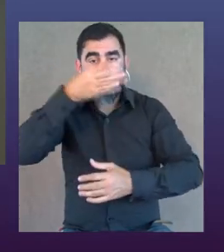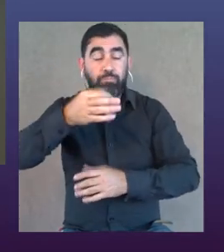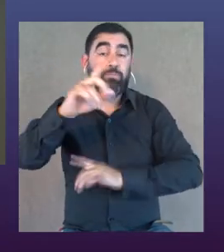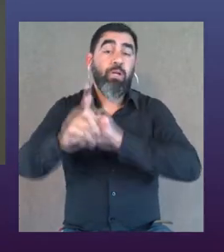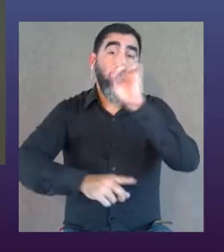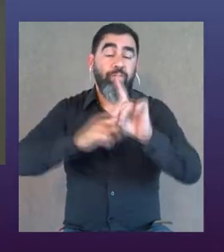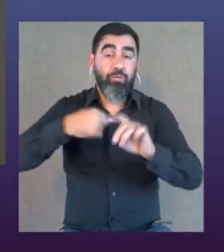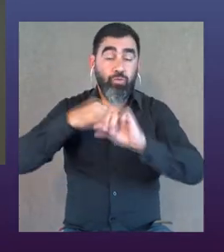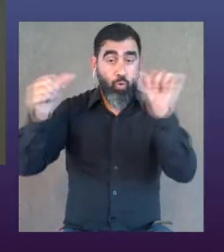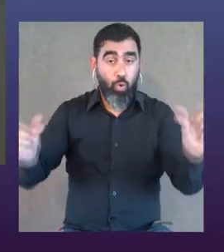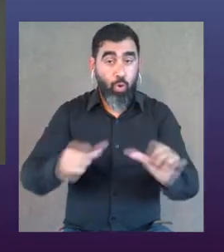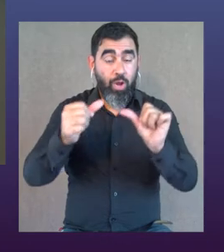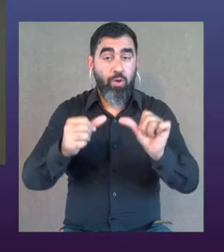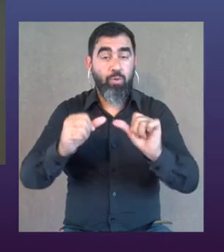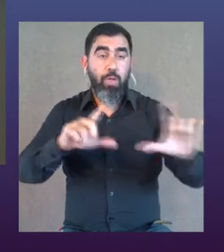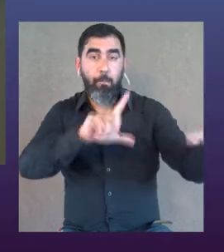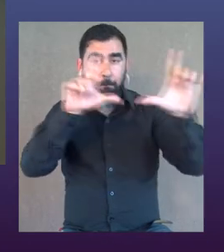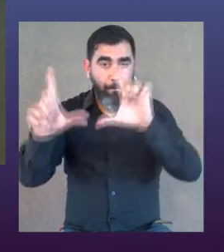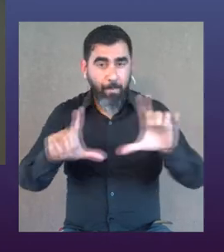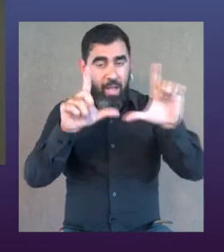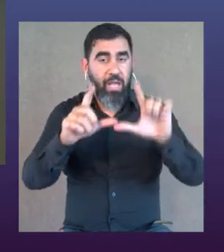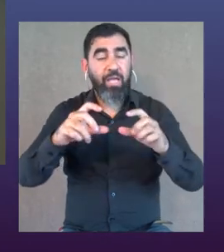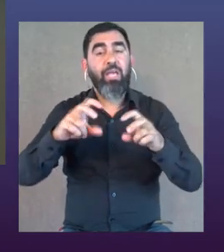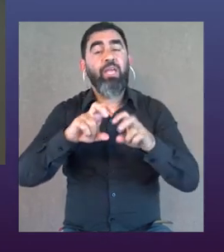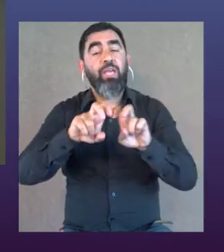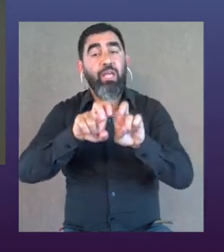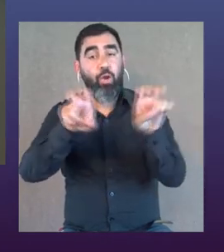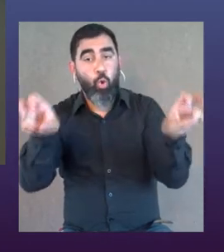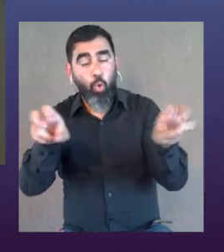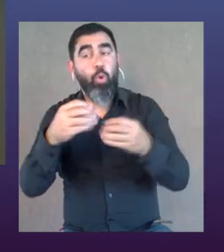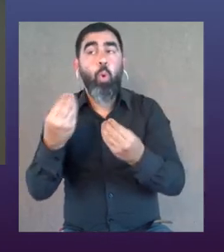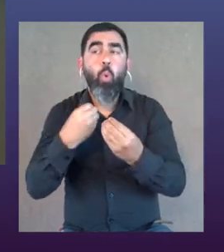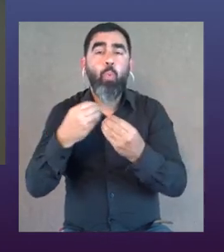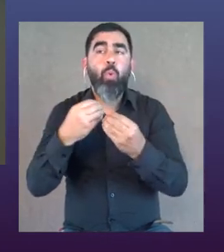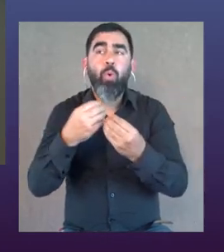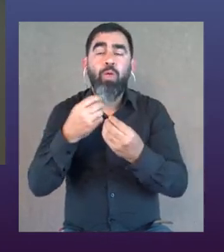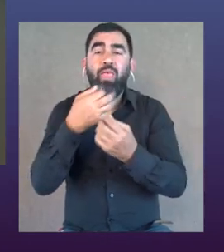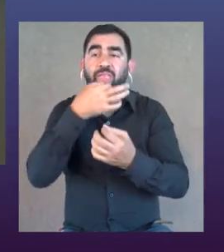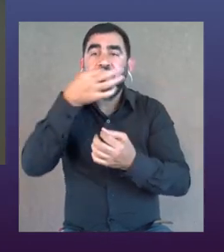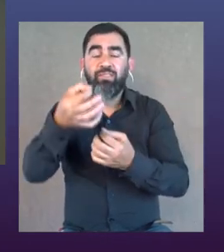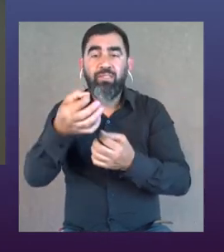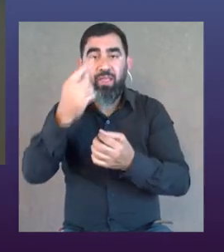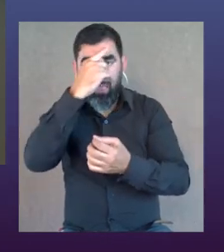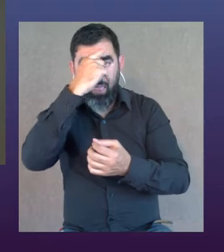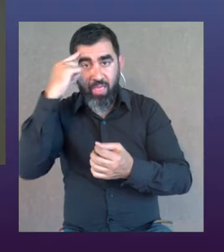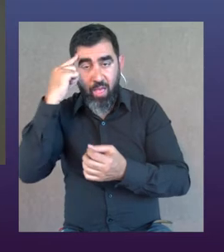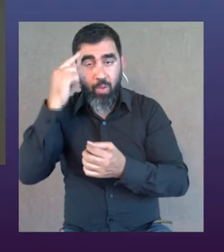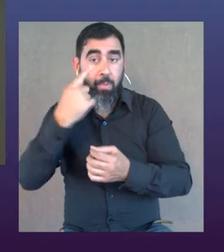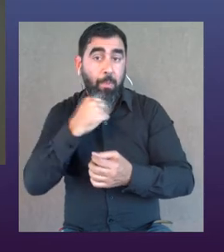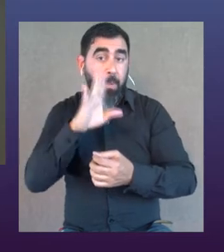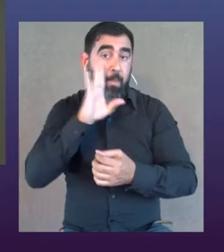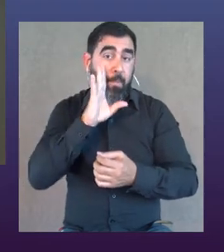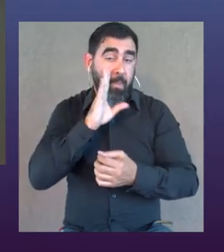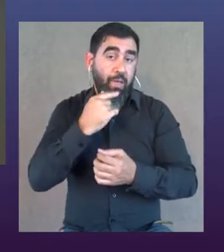charla que a veces hago con imaginólogos, con ginecólogos, en relación a cómo dar un diagnóstico